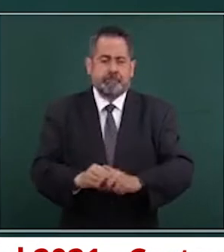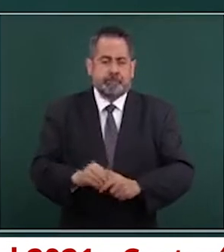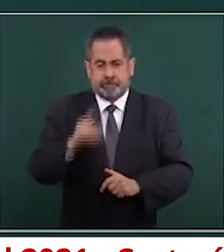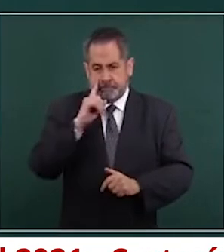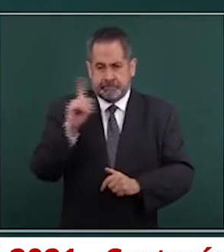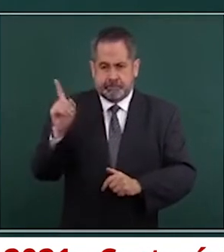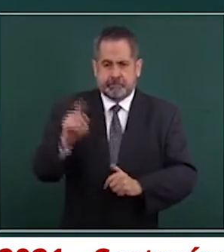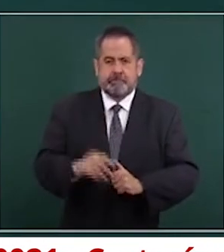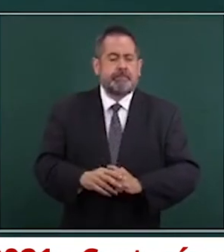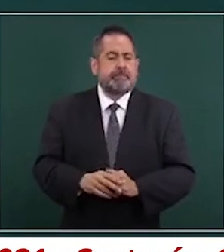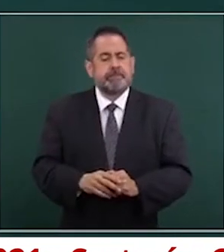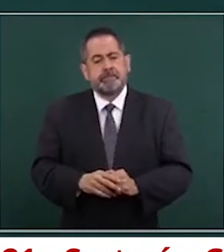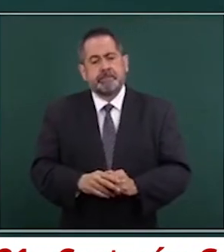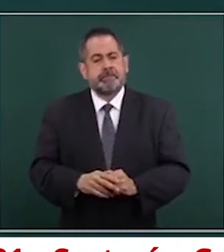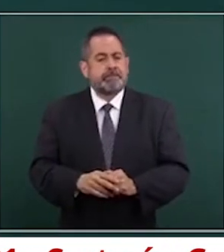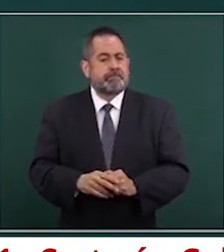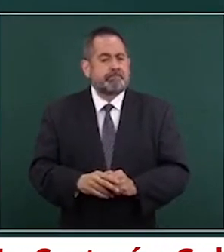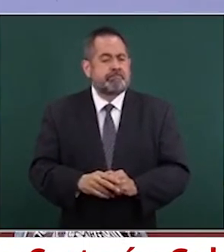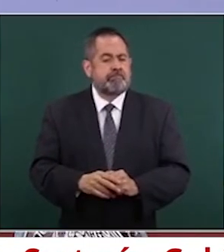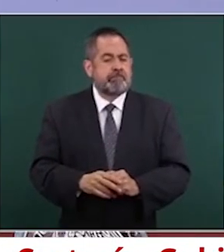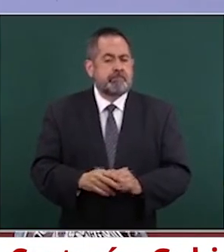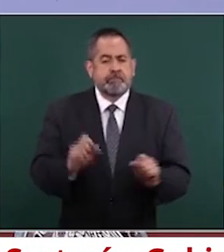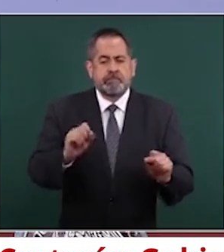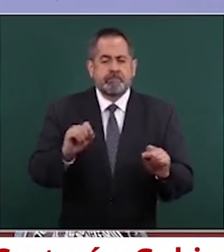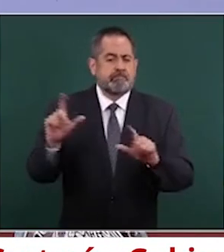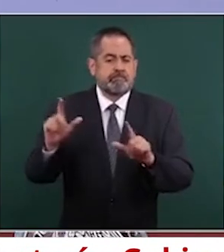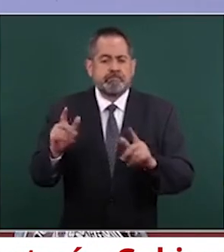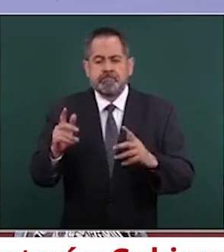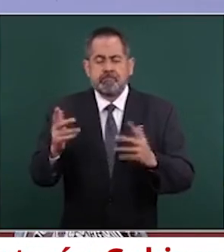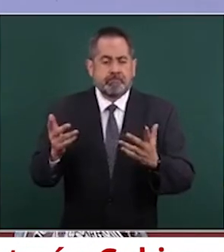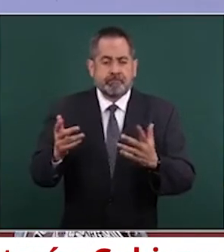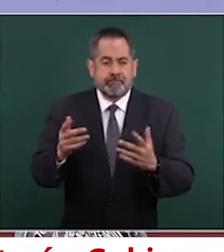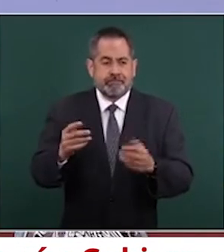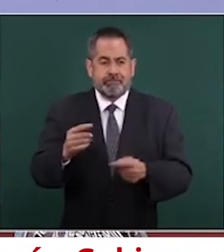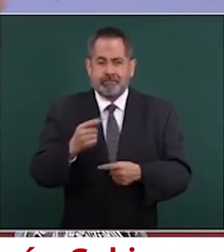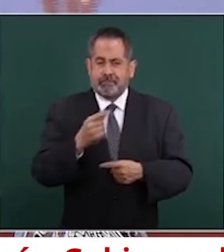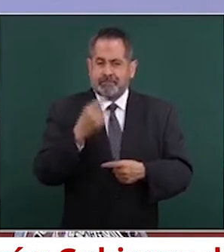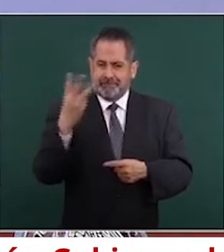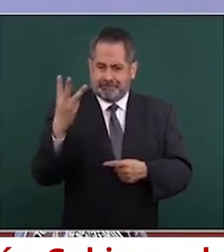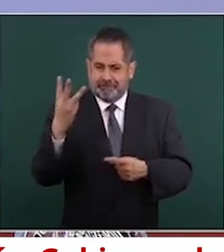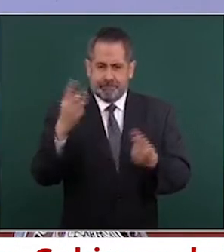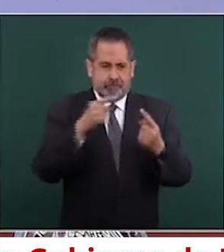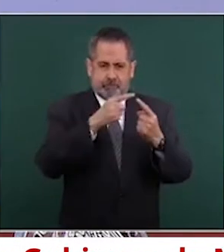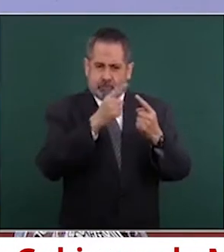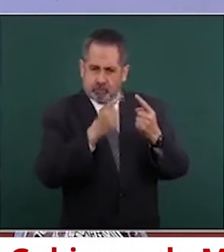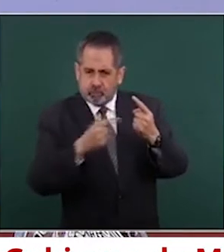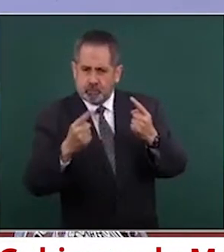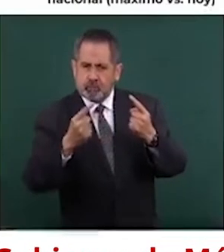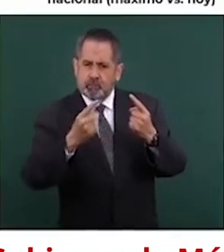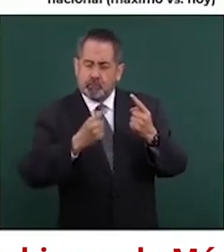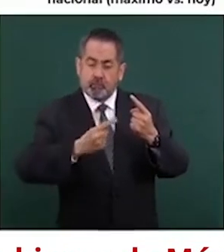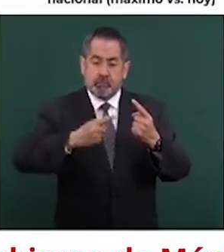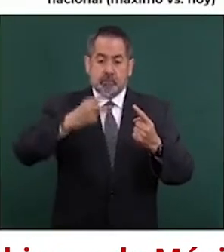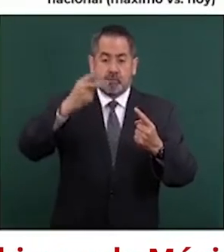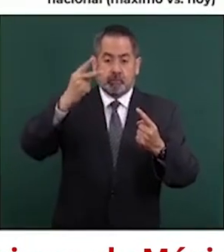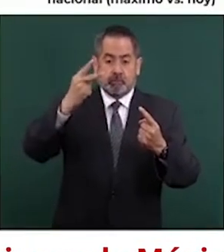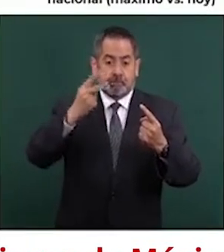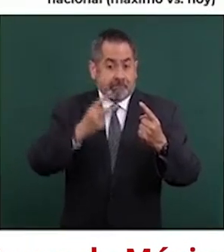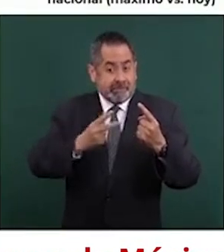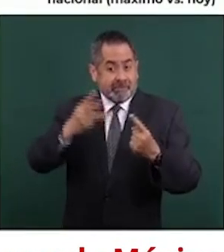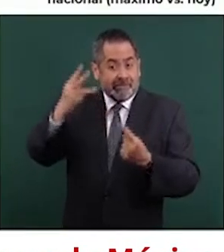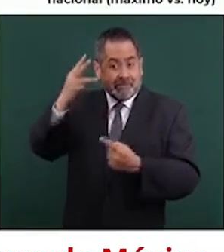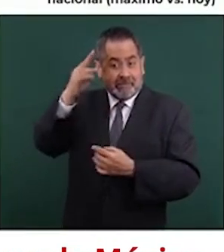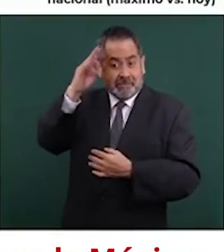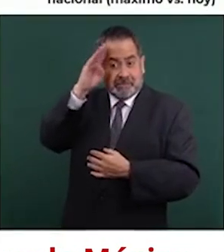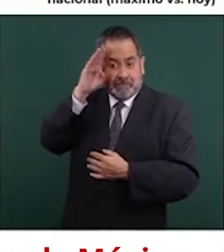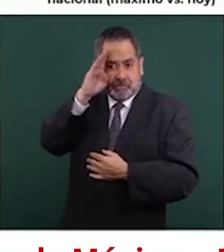lámina, lo que vemos es que, a pesar de que la tercera ola fue más grande que la segunda, en cantidad